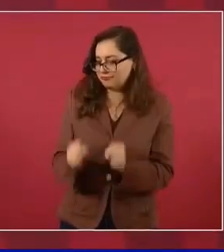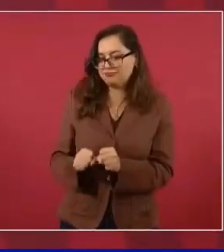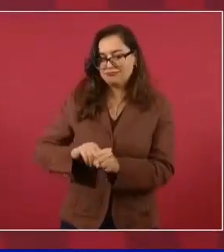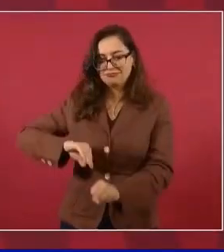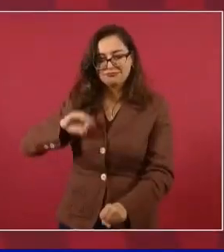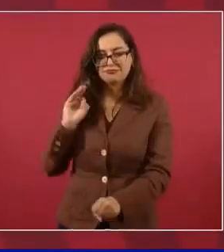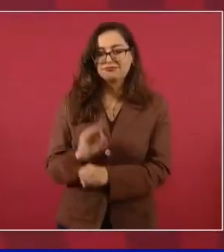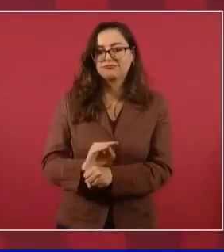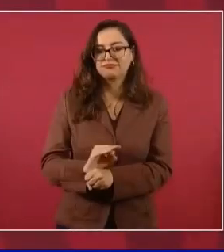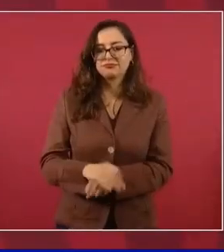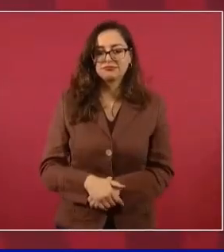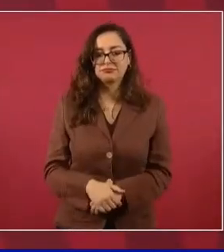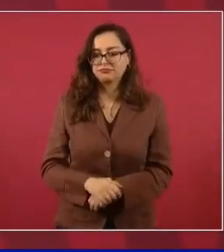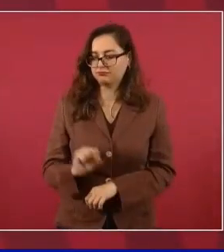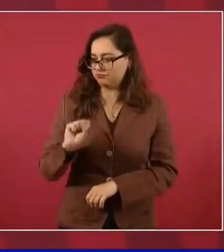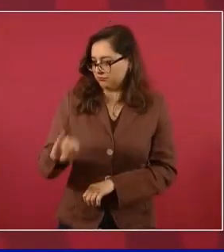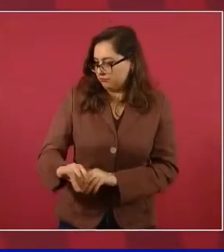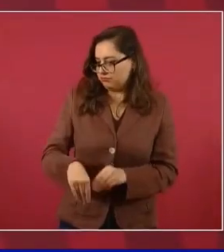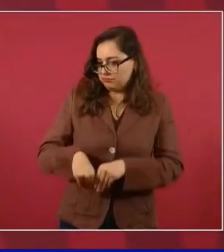Son derechos.